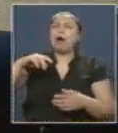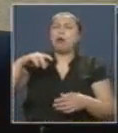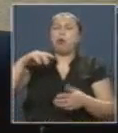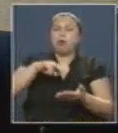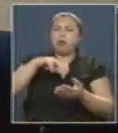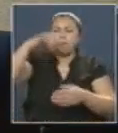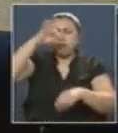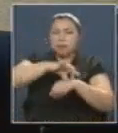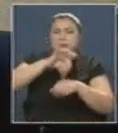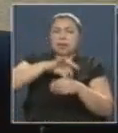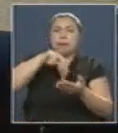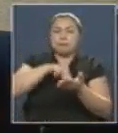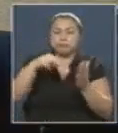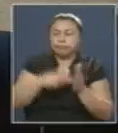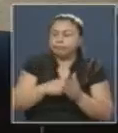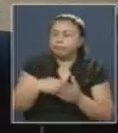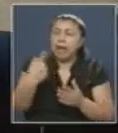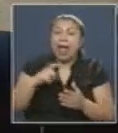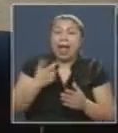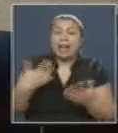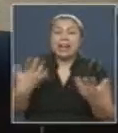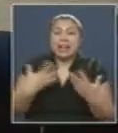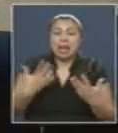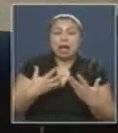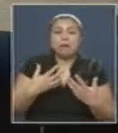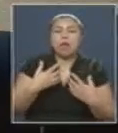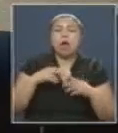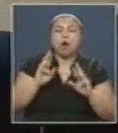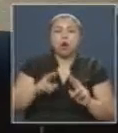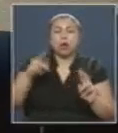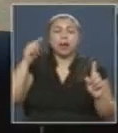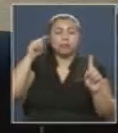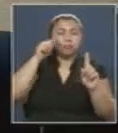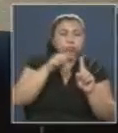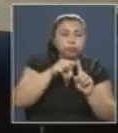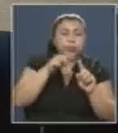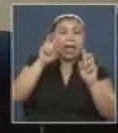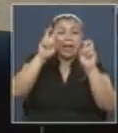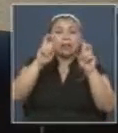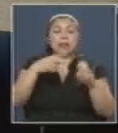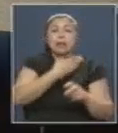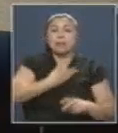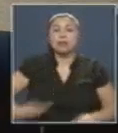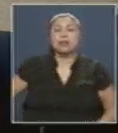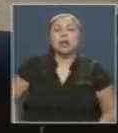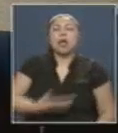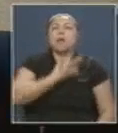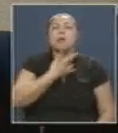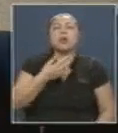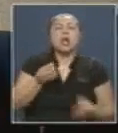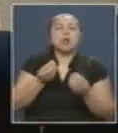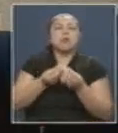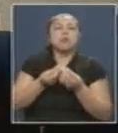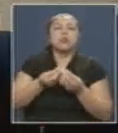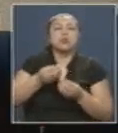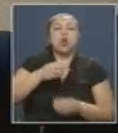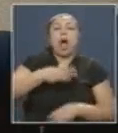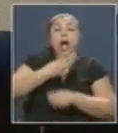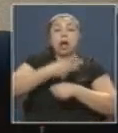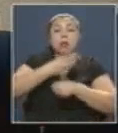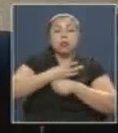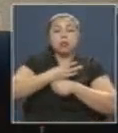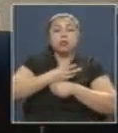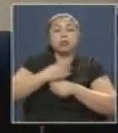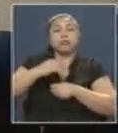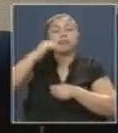línea que tenemos que apuntar. Ojalá pudiéramos también ser considerados este tema, presidente, porque muchos adultos mayores a veces están